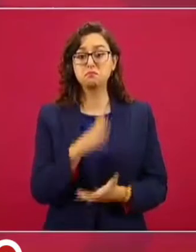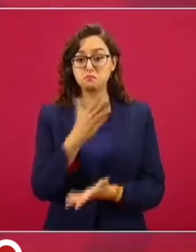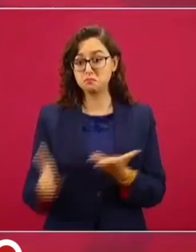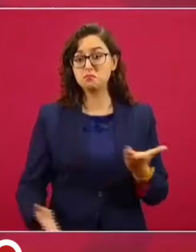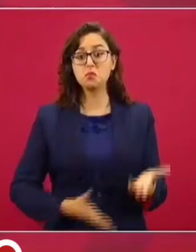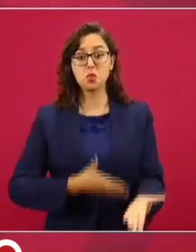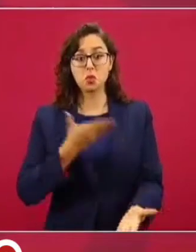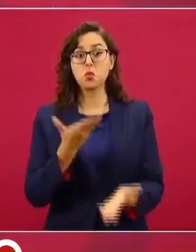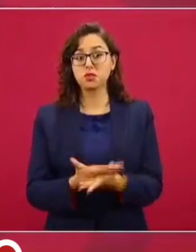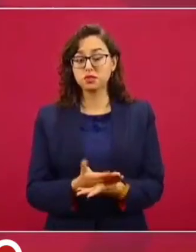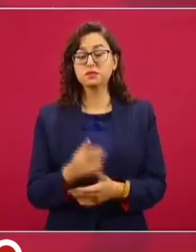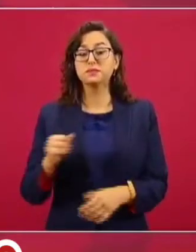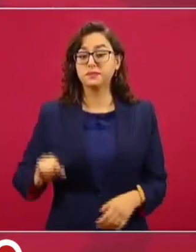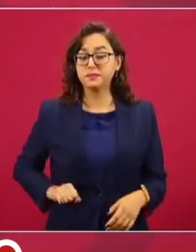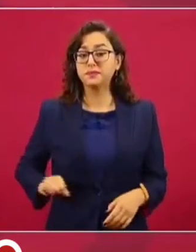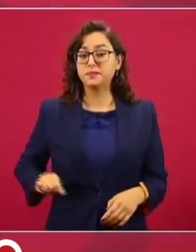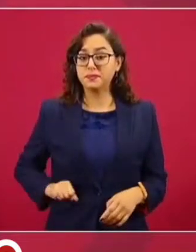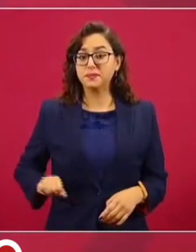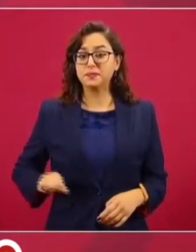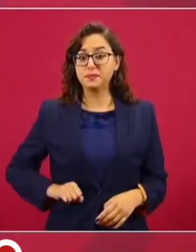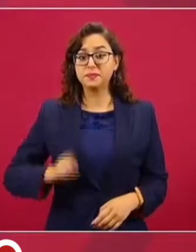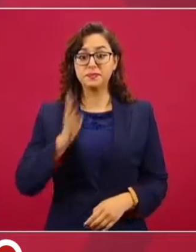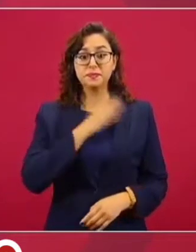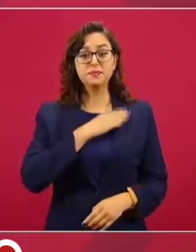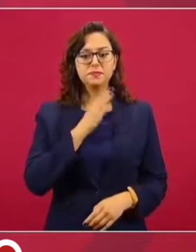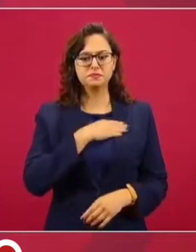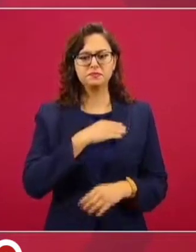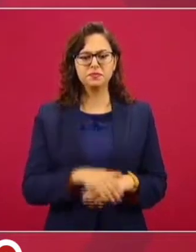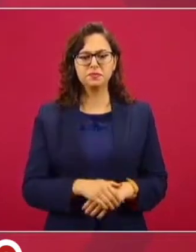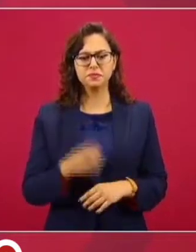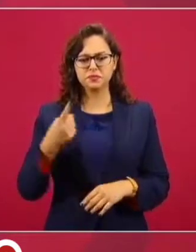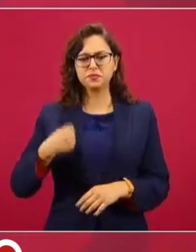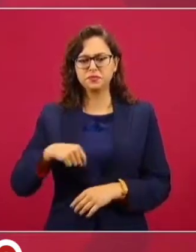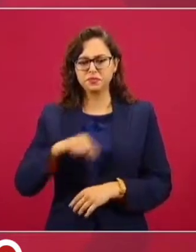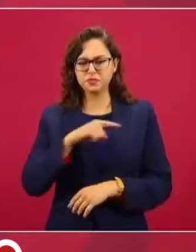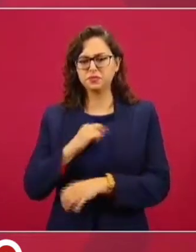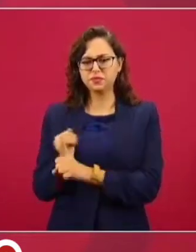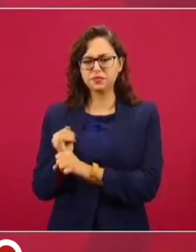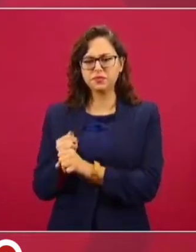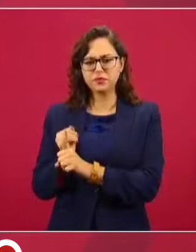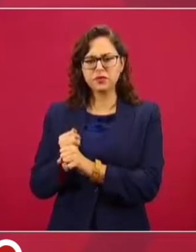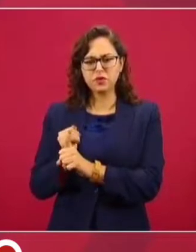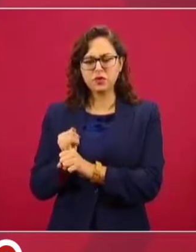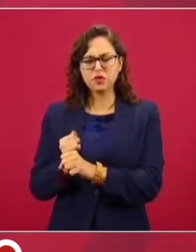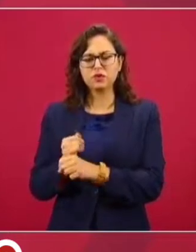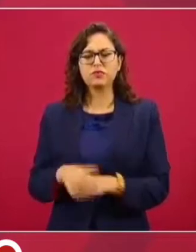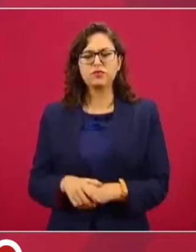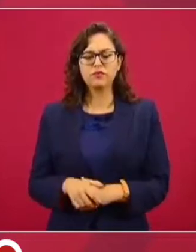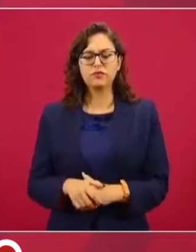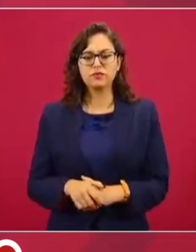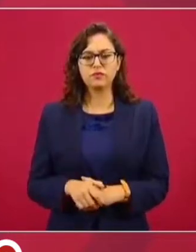a explorar qué se puede hacer. Hay